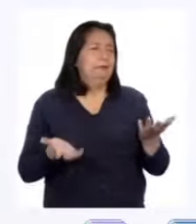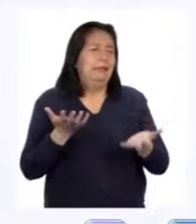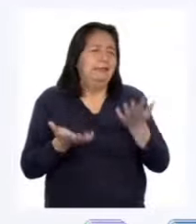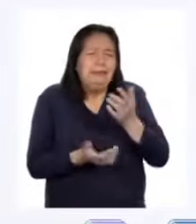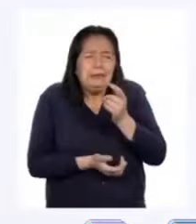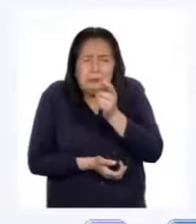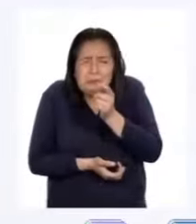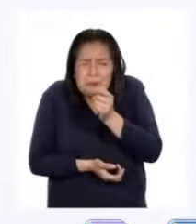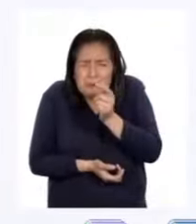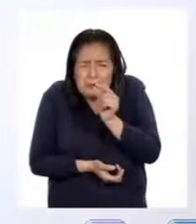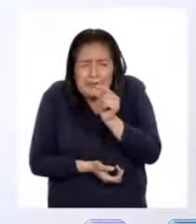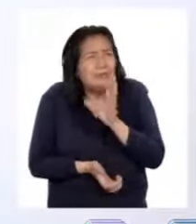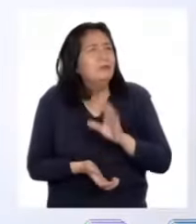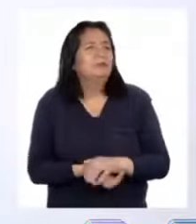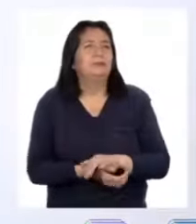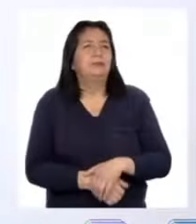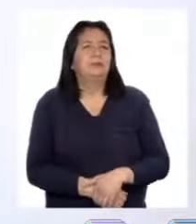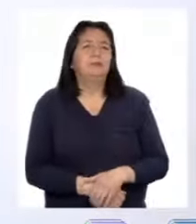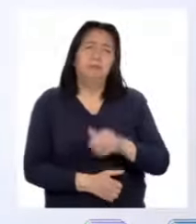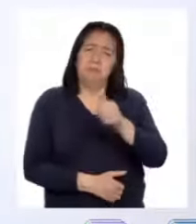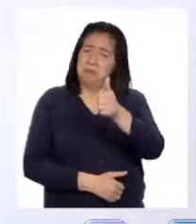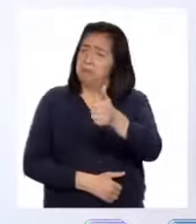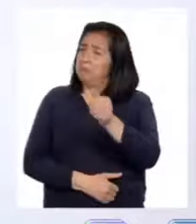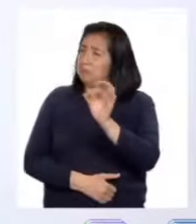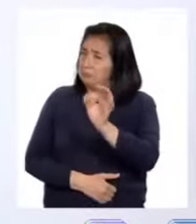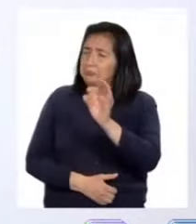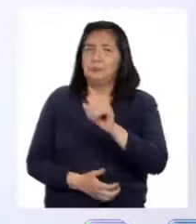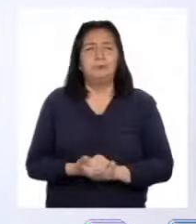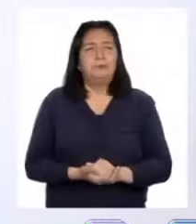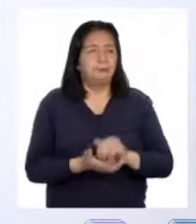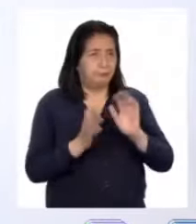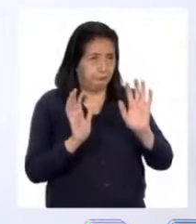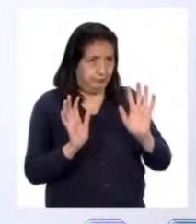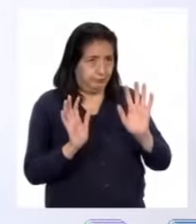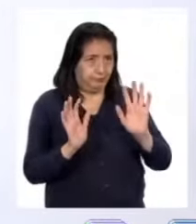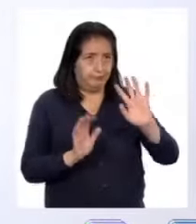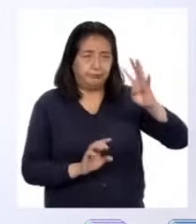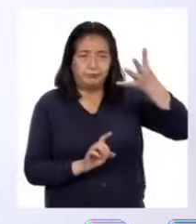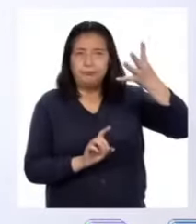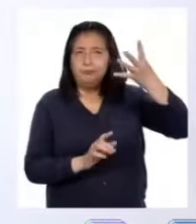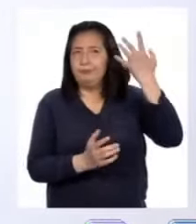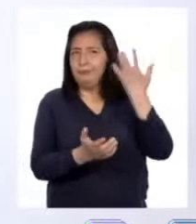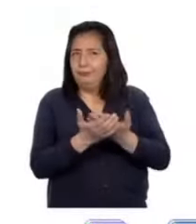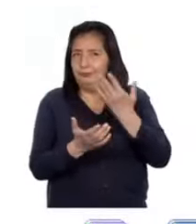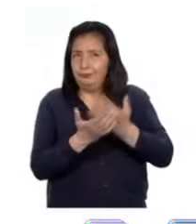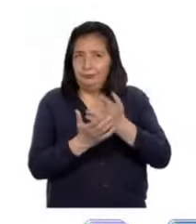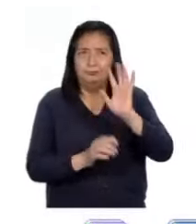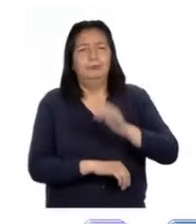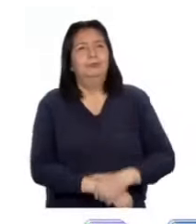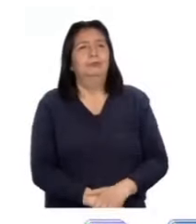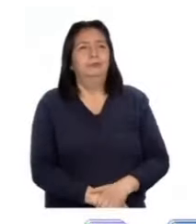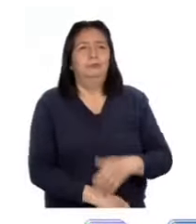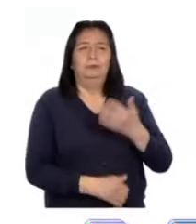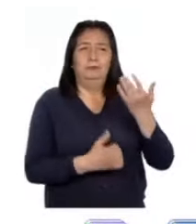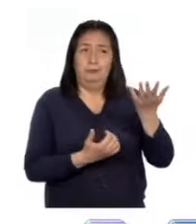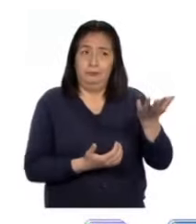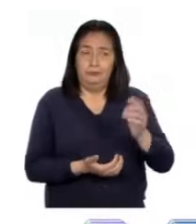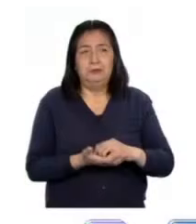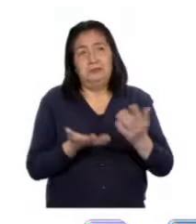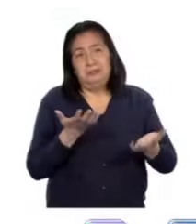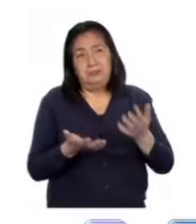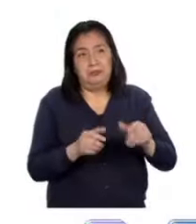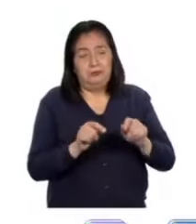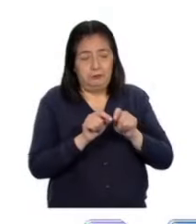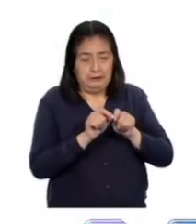falta un poquitito más. Muy bien, Pati. Vamos por el cuarto intento. En el caso de que